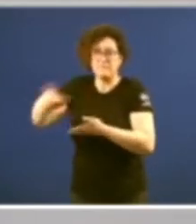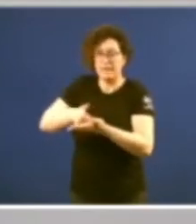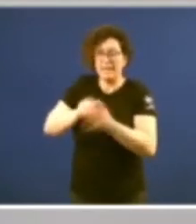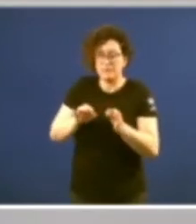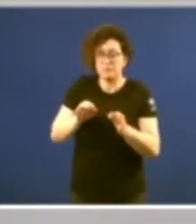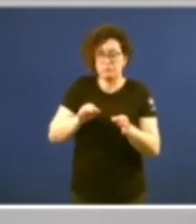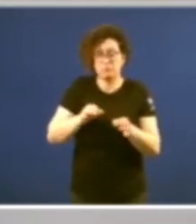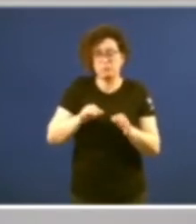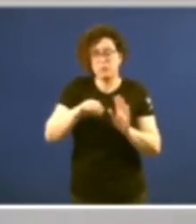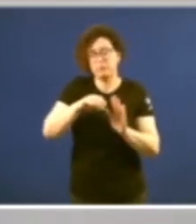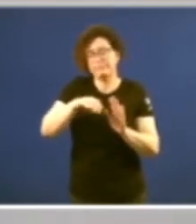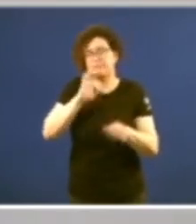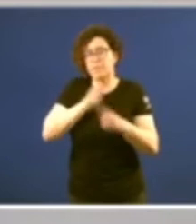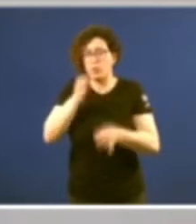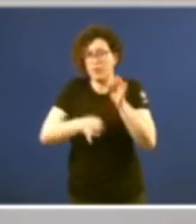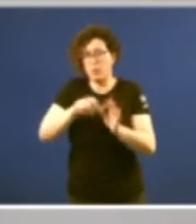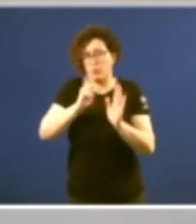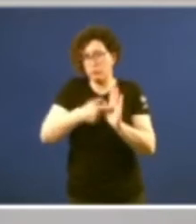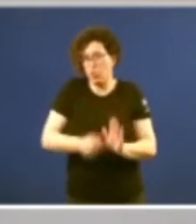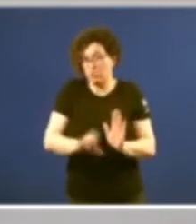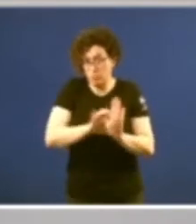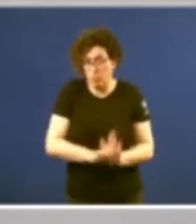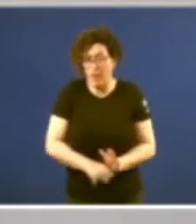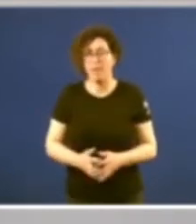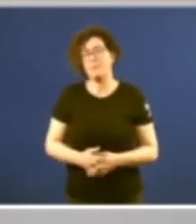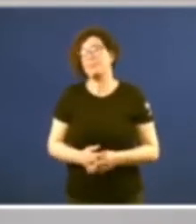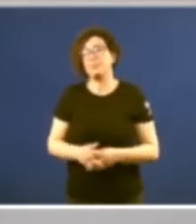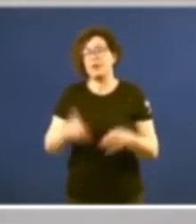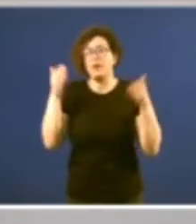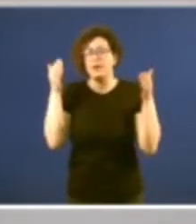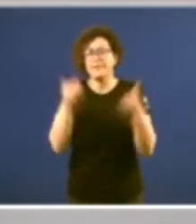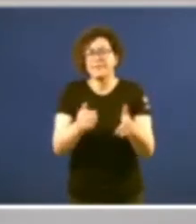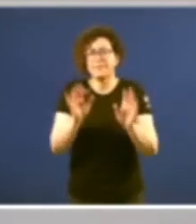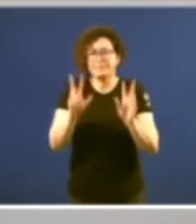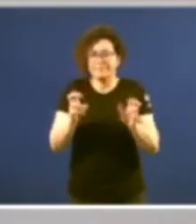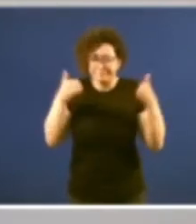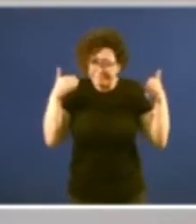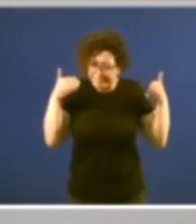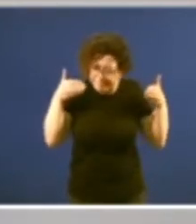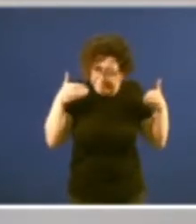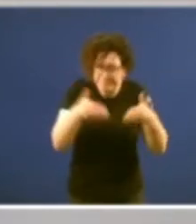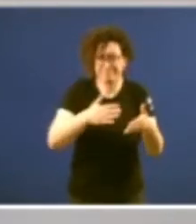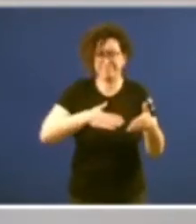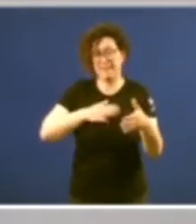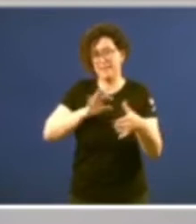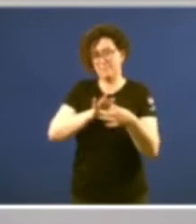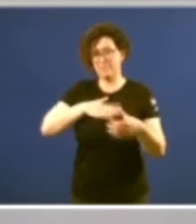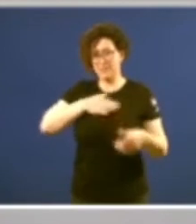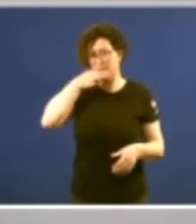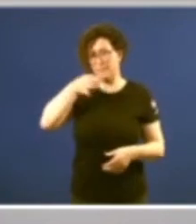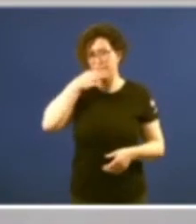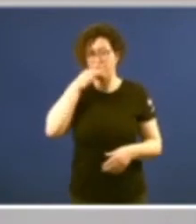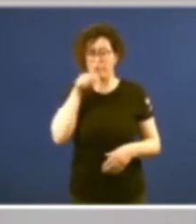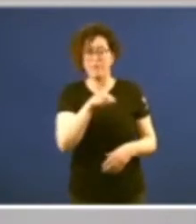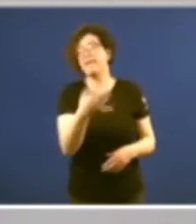jurisdicción constitucional. E, centrándome en o núcleo fundamental de mi intervención, a